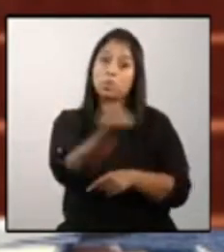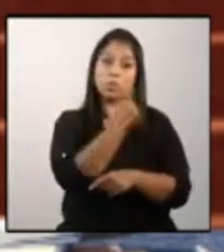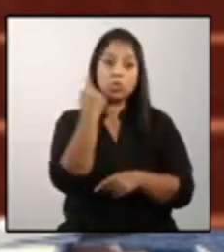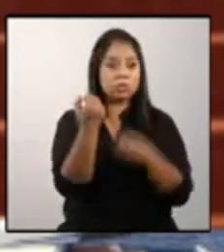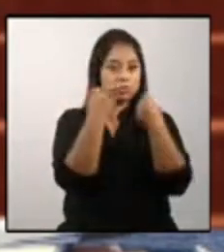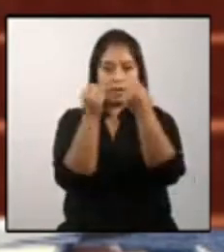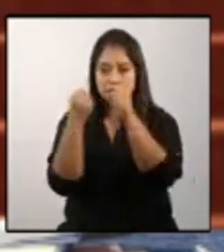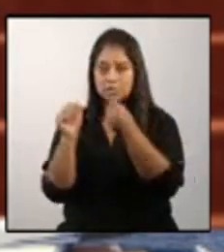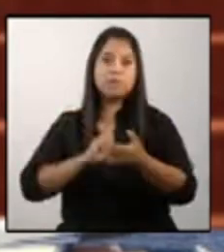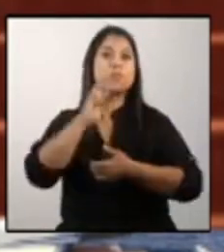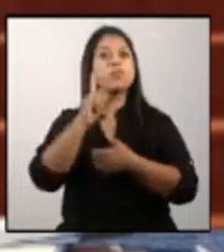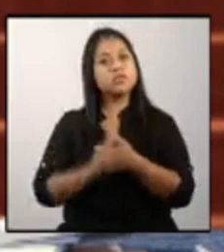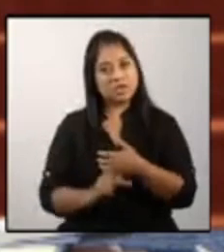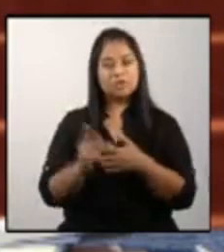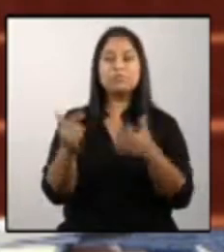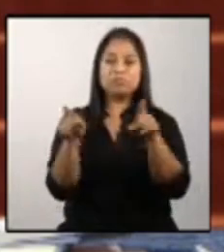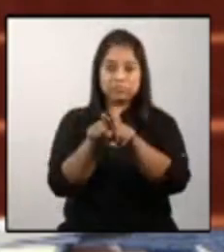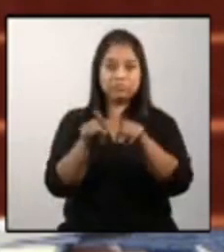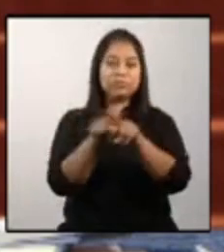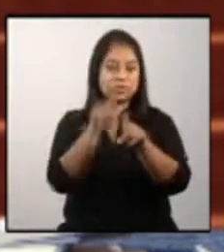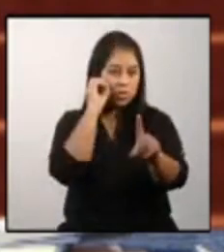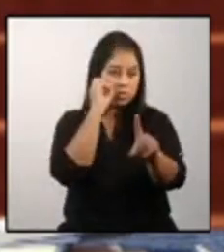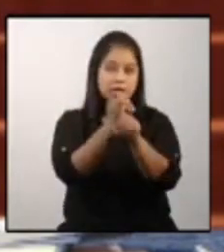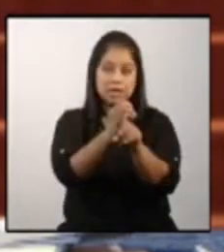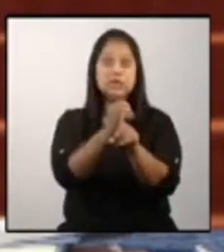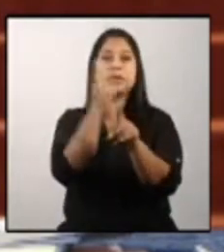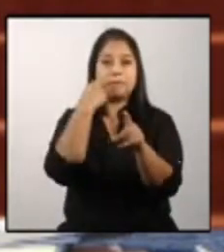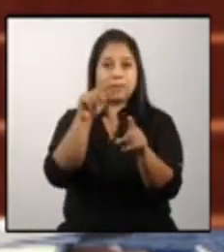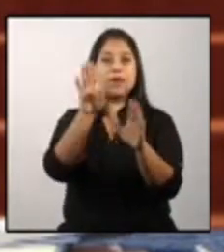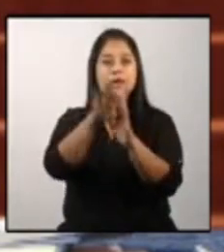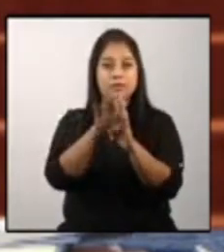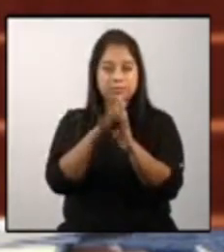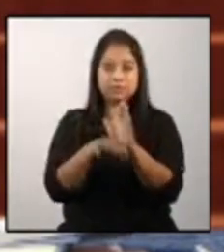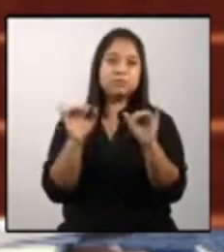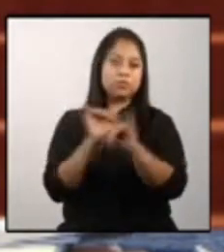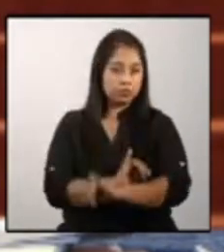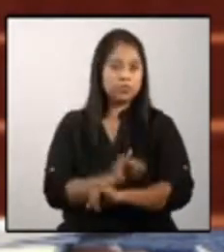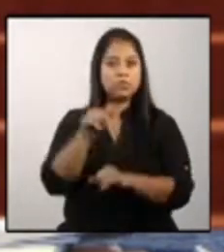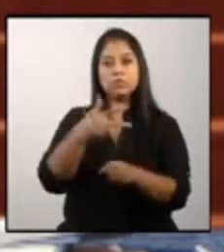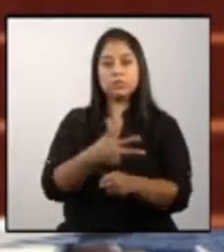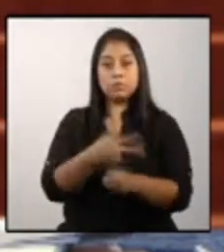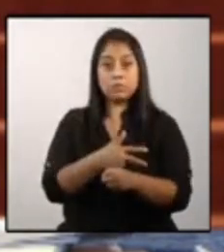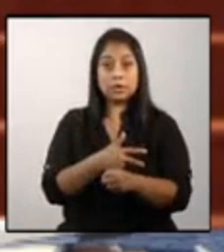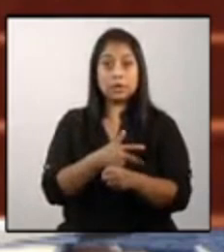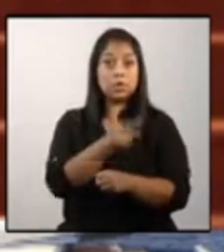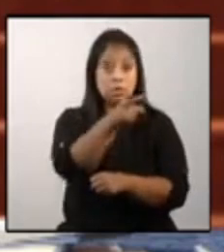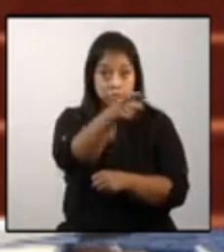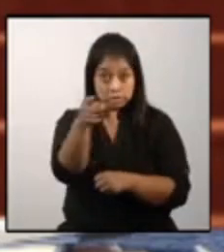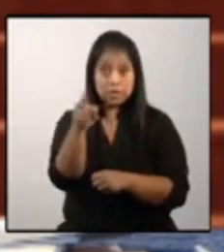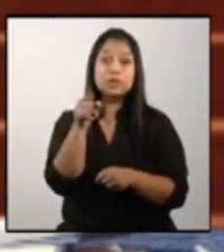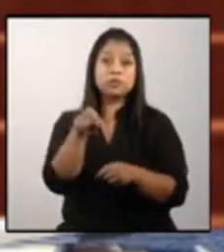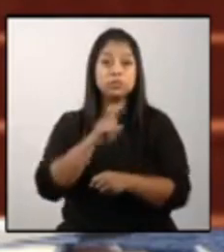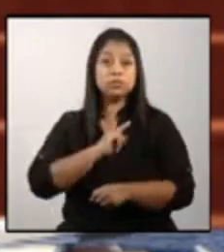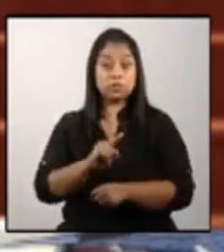proyectos que van a ir acorde a lograr la disminución de la desnutrición en Guatemala son ustedes los